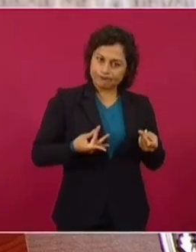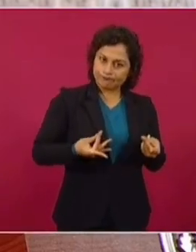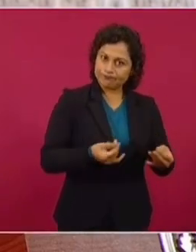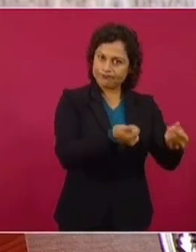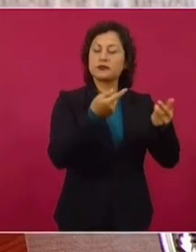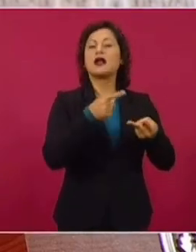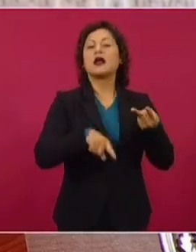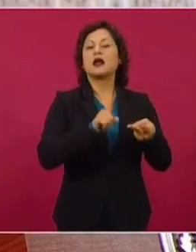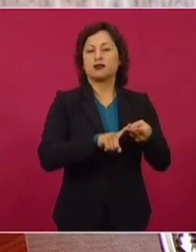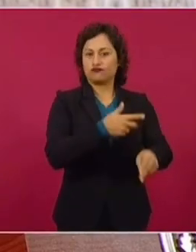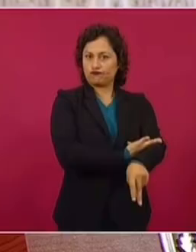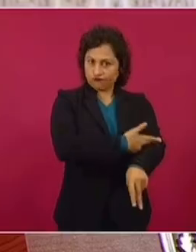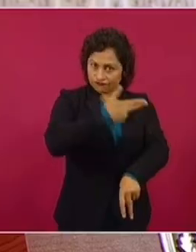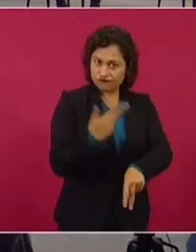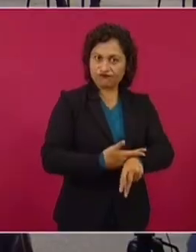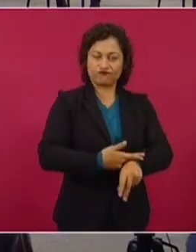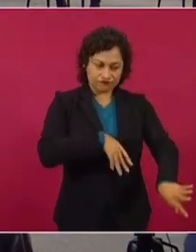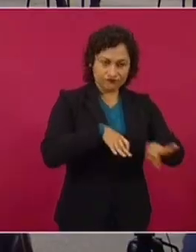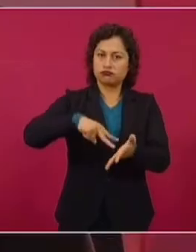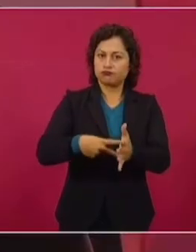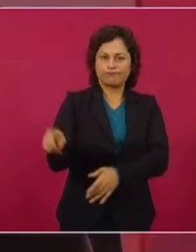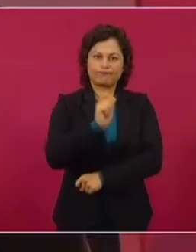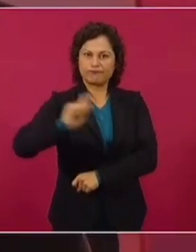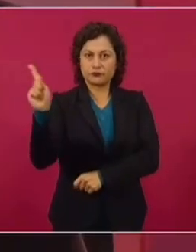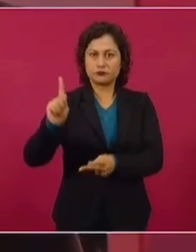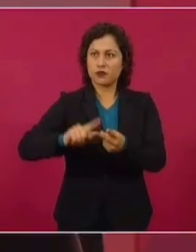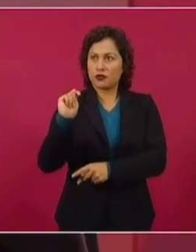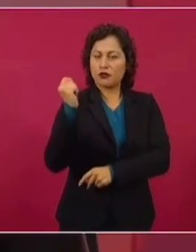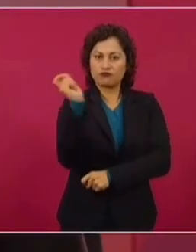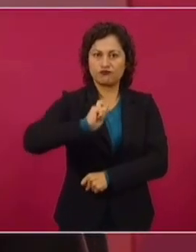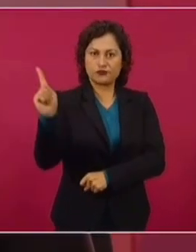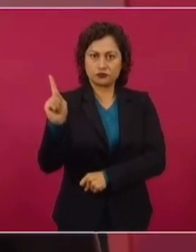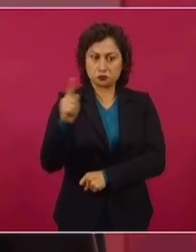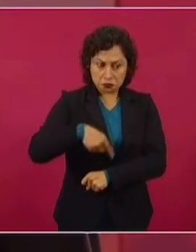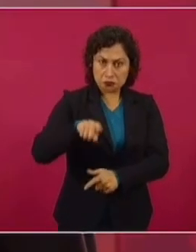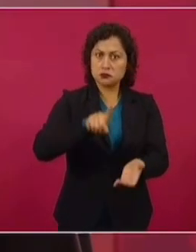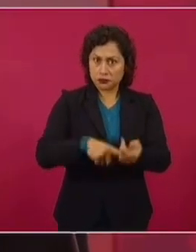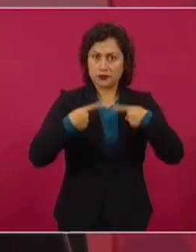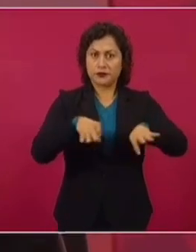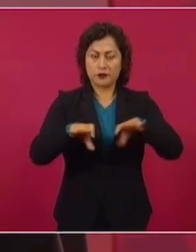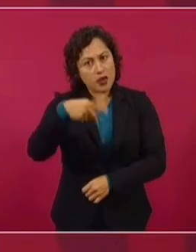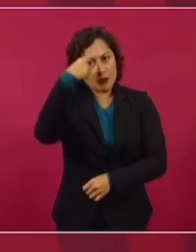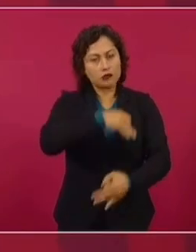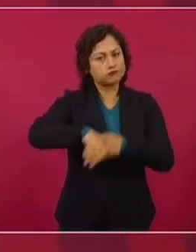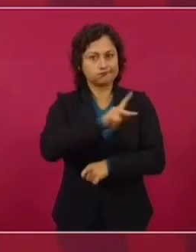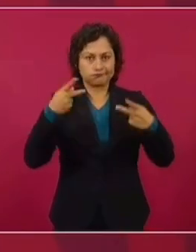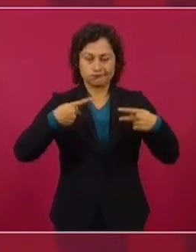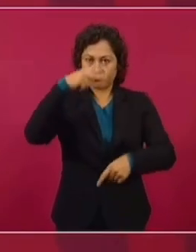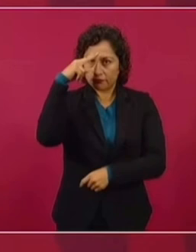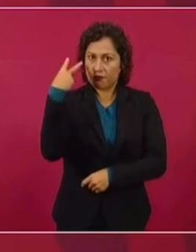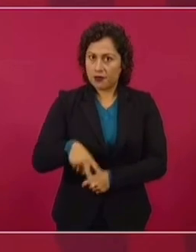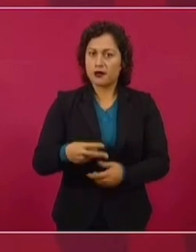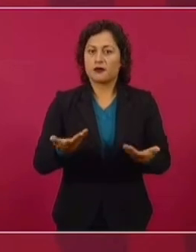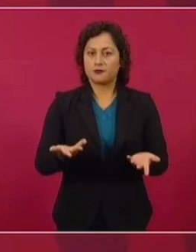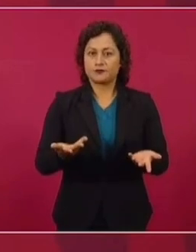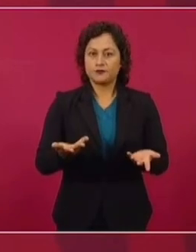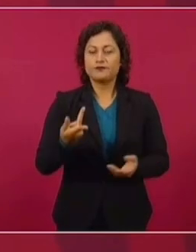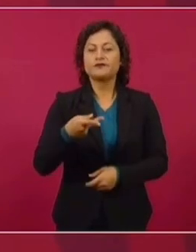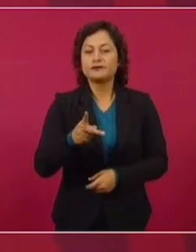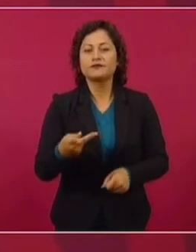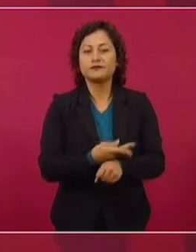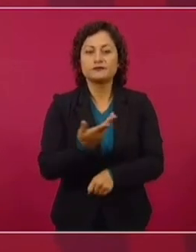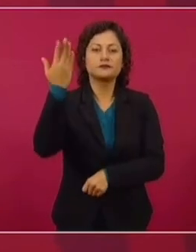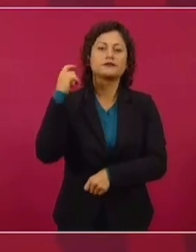Afortunadamente son muy buenos los obreros de Pemex y con ellos estamos levantando. Esta empresa que es de la nación y que lo que querían era